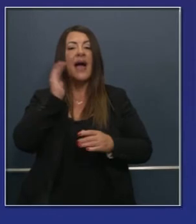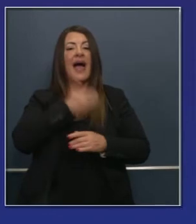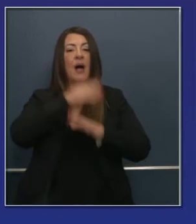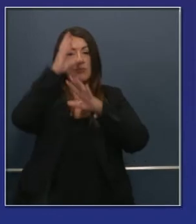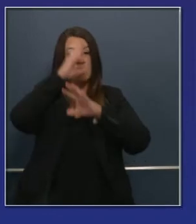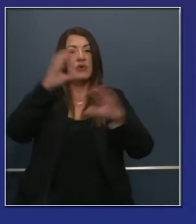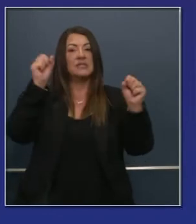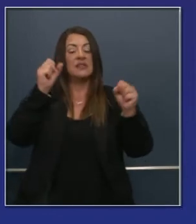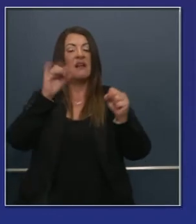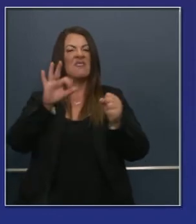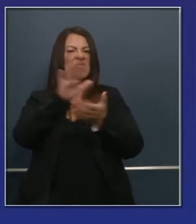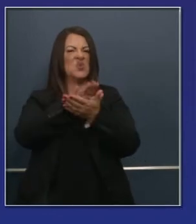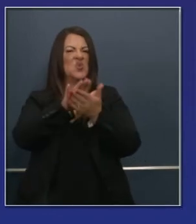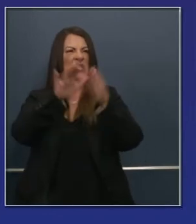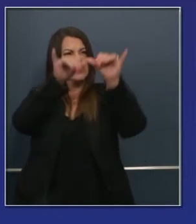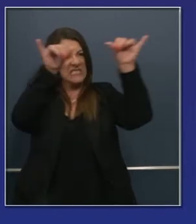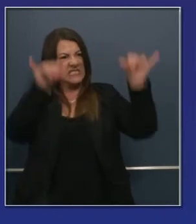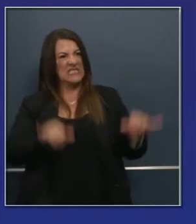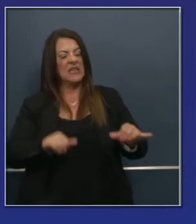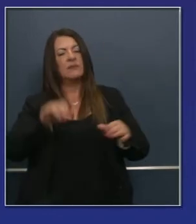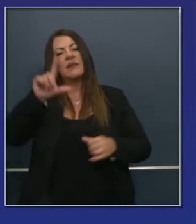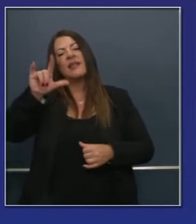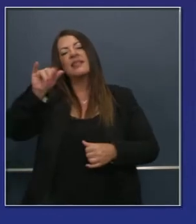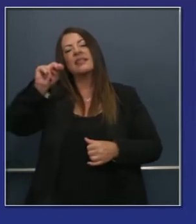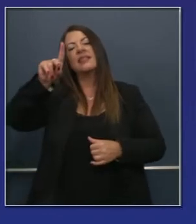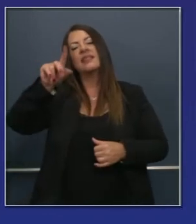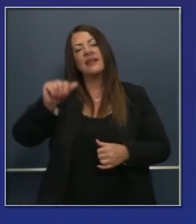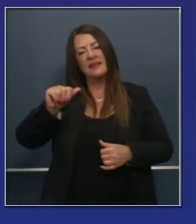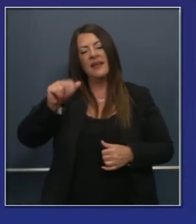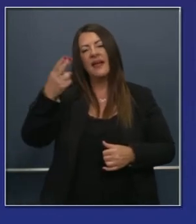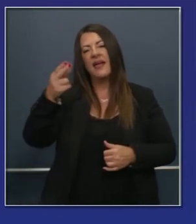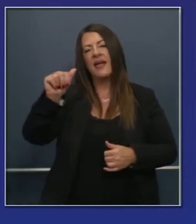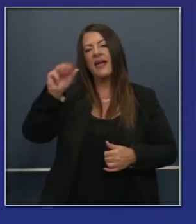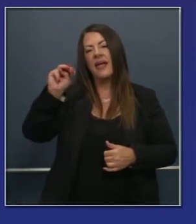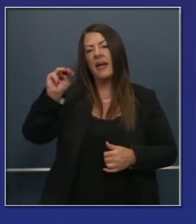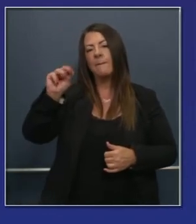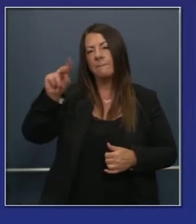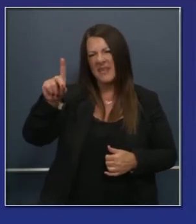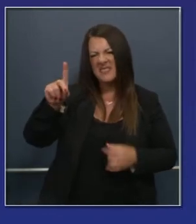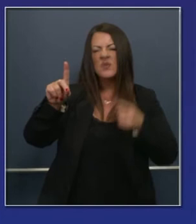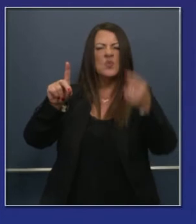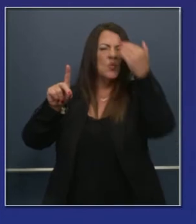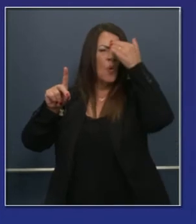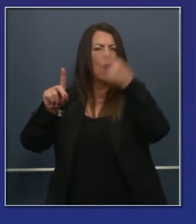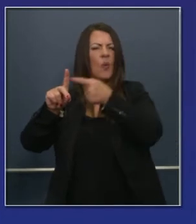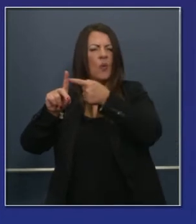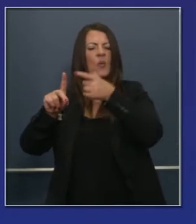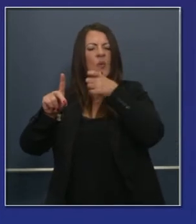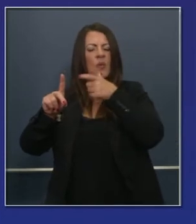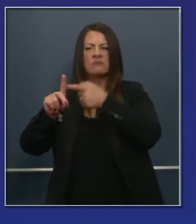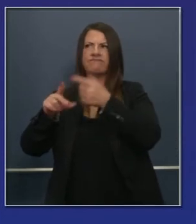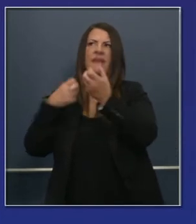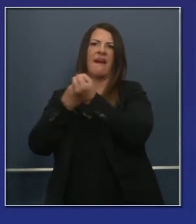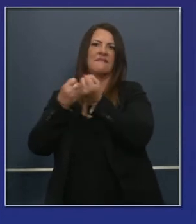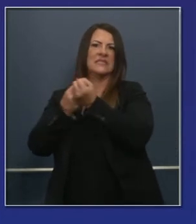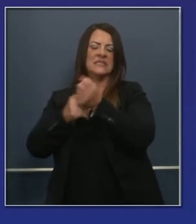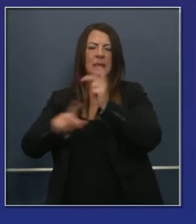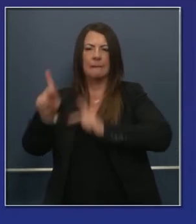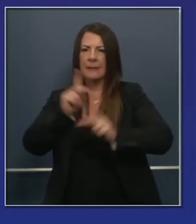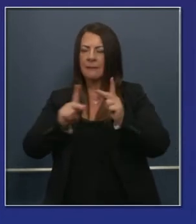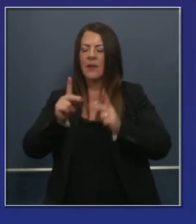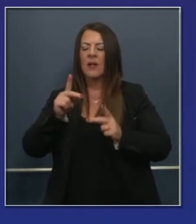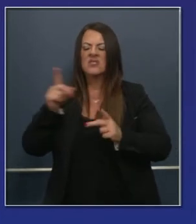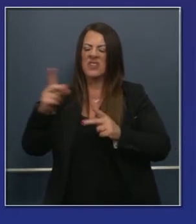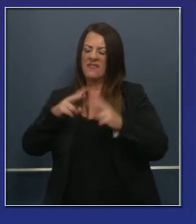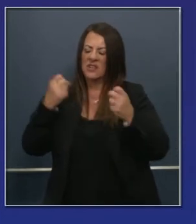de nuestro sistema escolar en California, Linda Darling Hammond, muchos de ustedes la conocen bien por su defensa y apoyo,